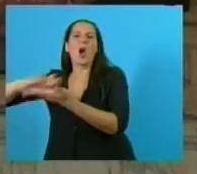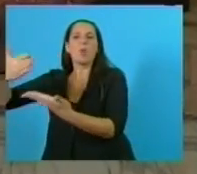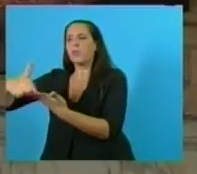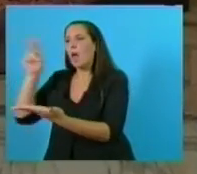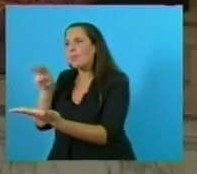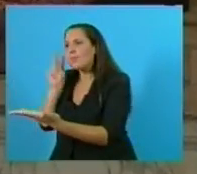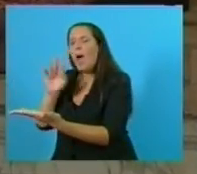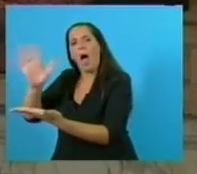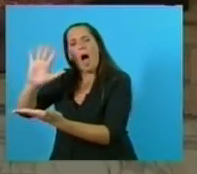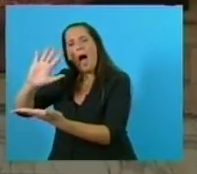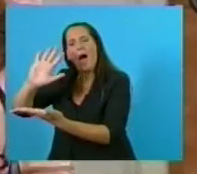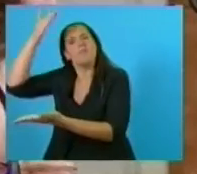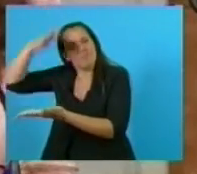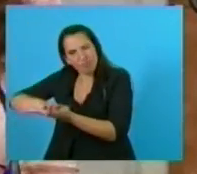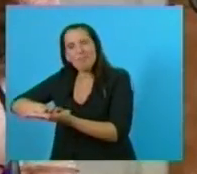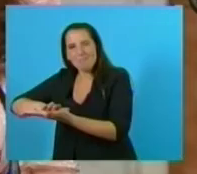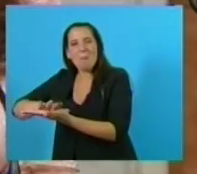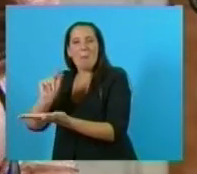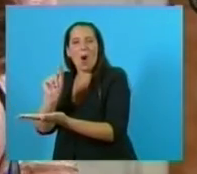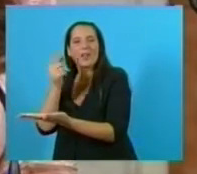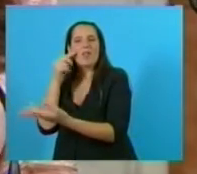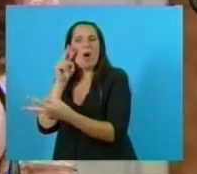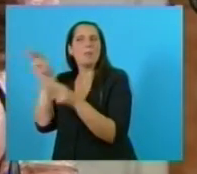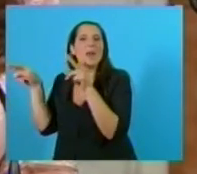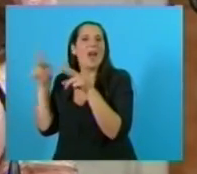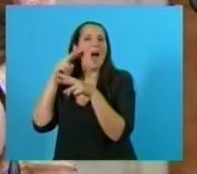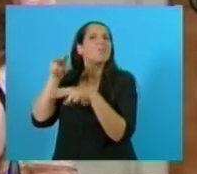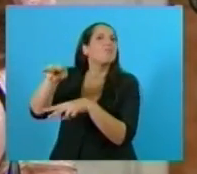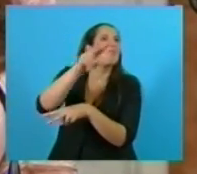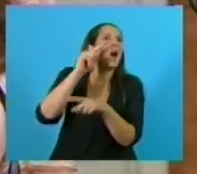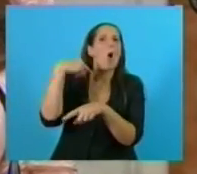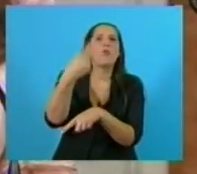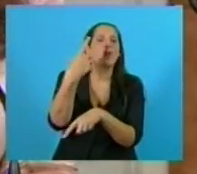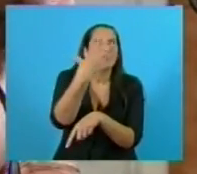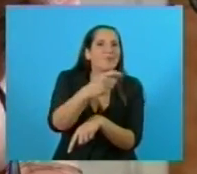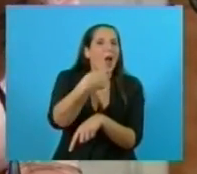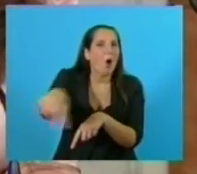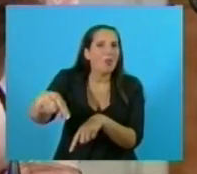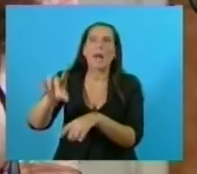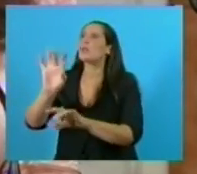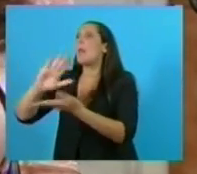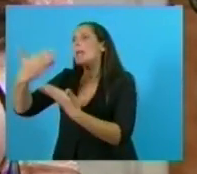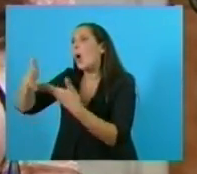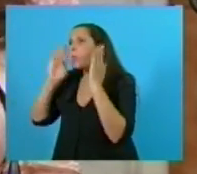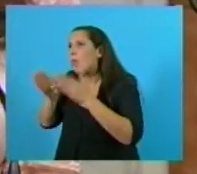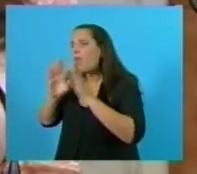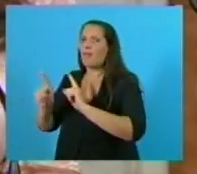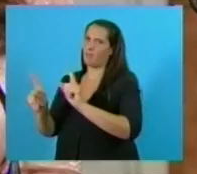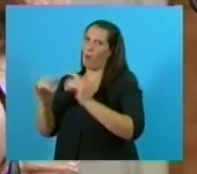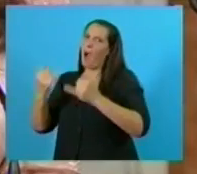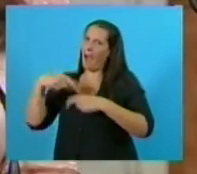bueno incentivar lectura y contemplación de otras cosas que me pasen solamente por la pantalla de una computadora.